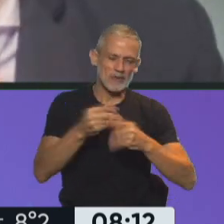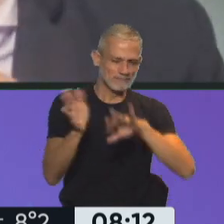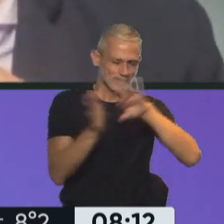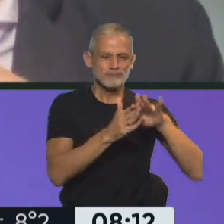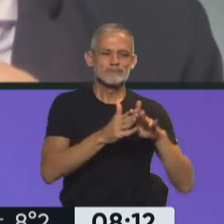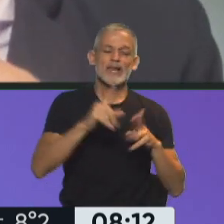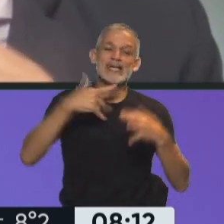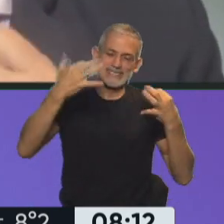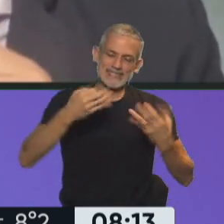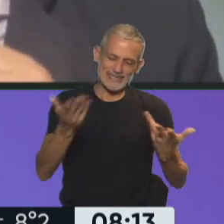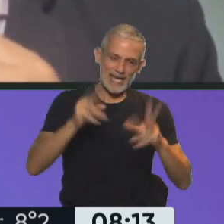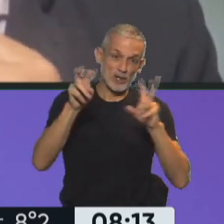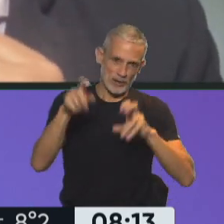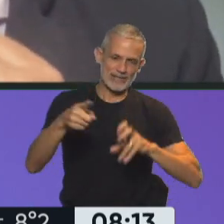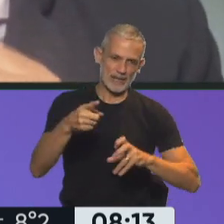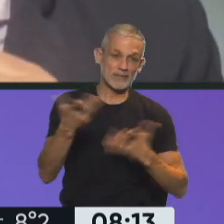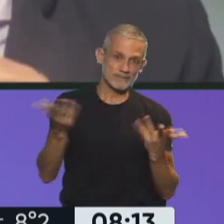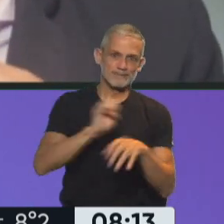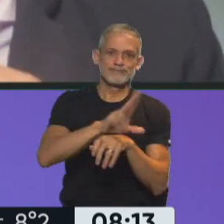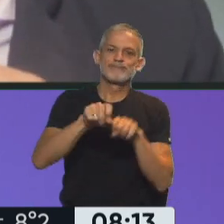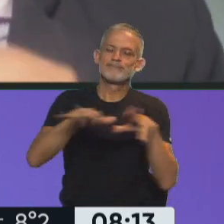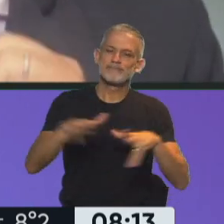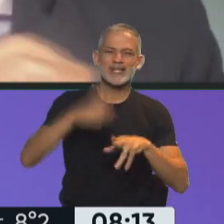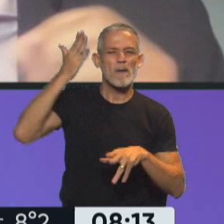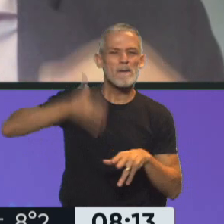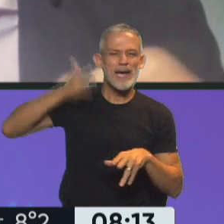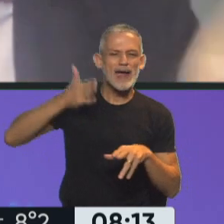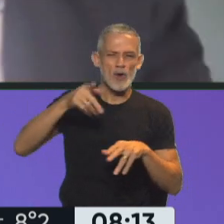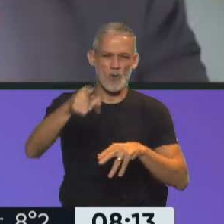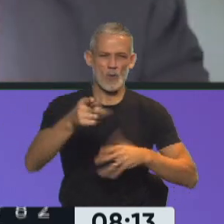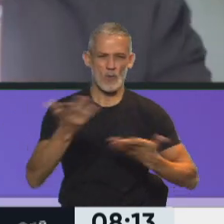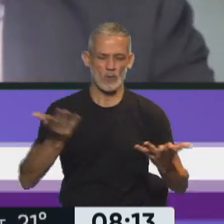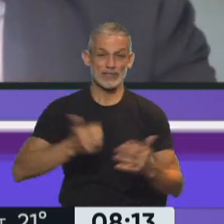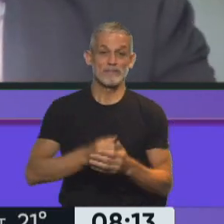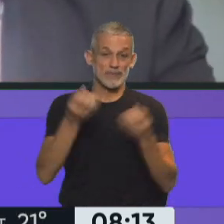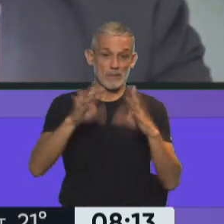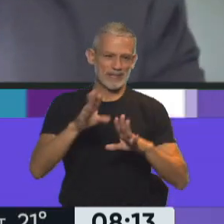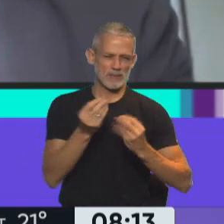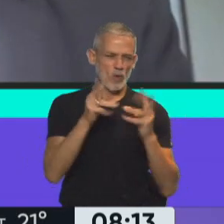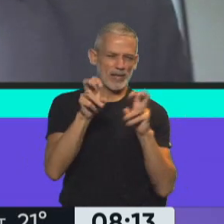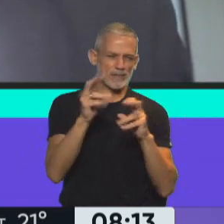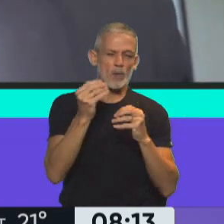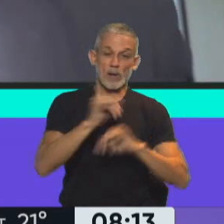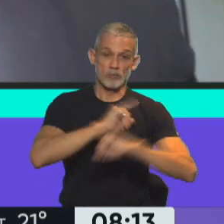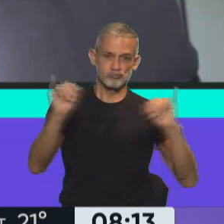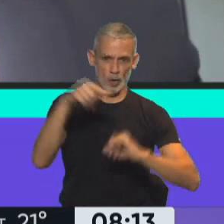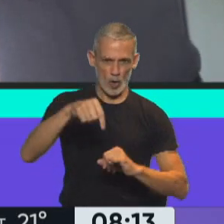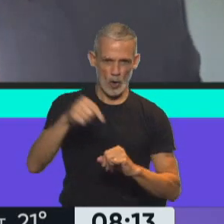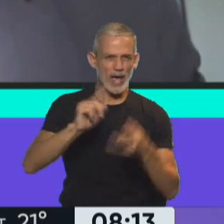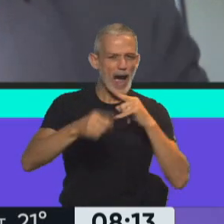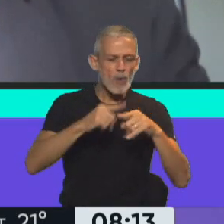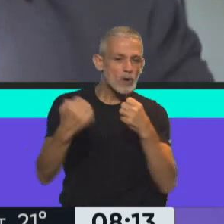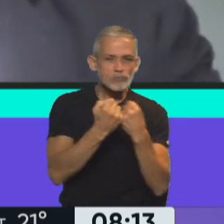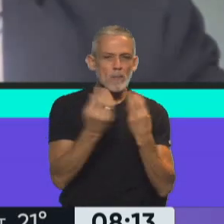serias que nos convocan, en realidad, y en el marco de esta pandemia, junto con Verónica Ruelaveita y con usted. Bueno, comenzamos con lo que se va a anunciar hoy, el acuerdo